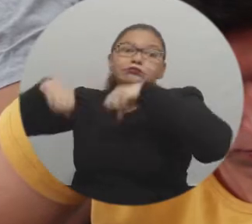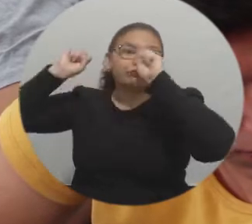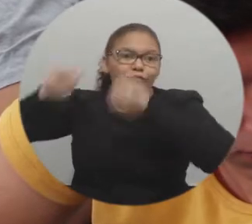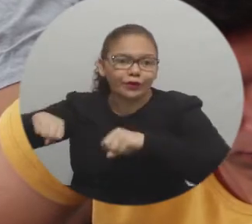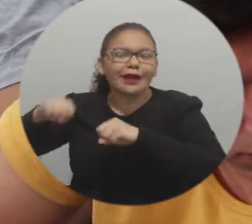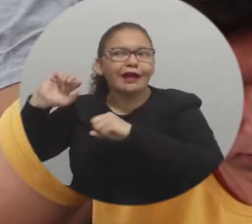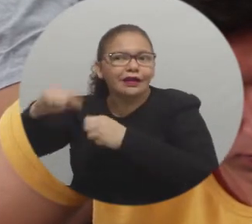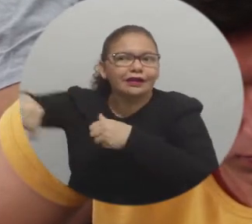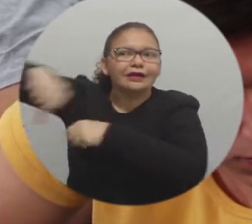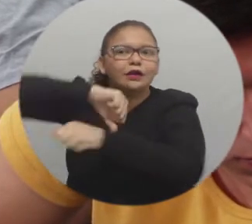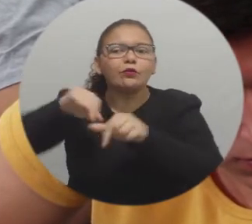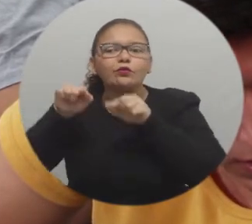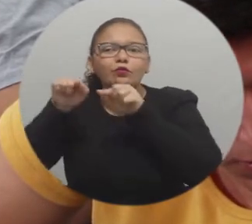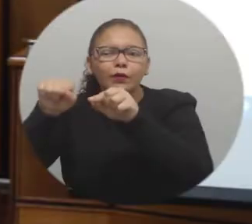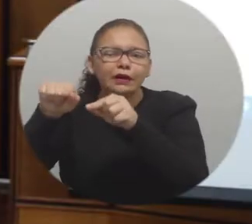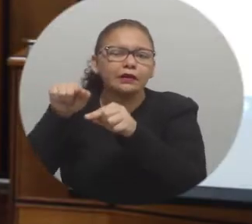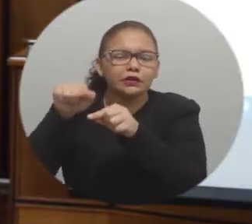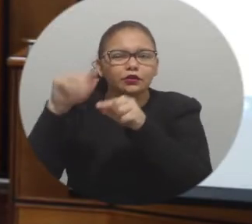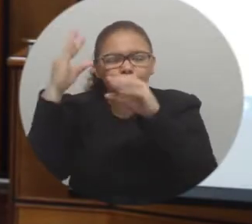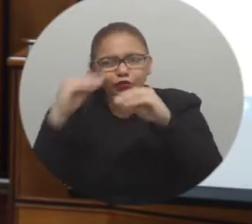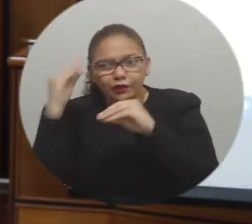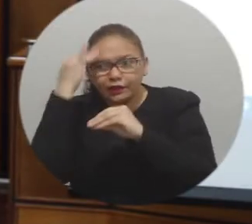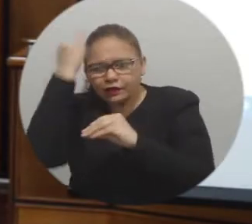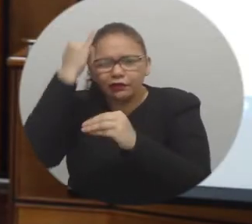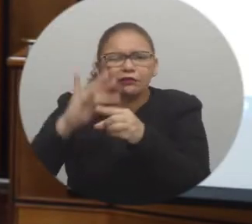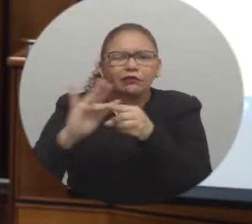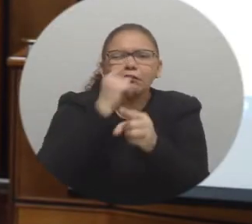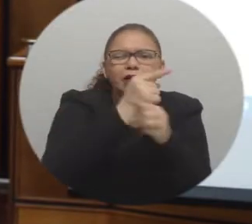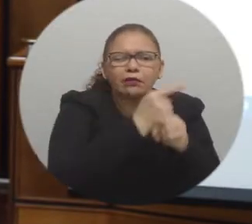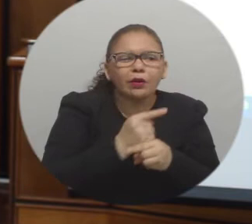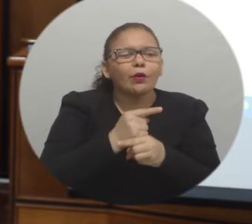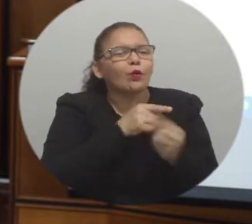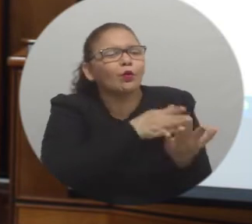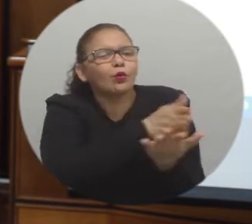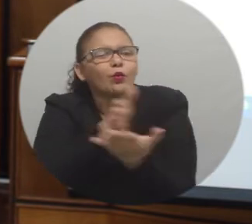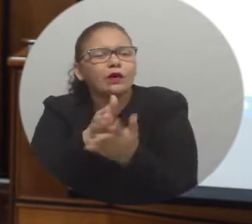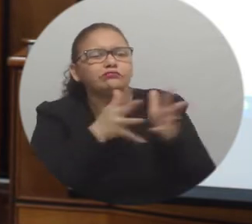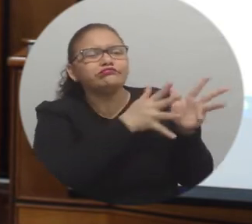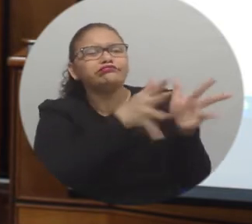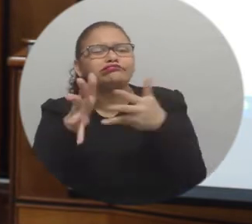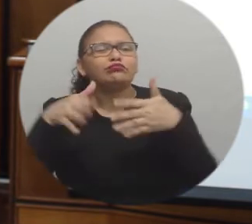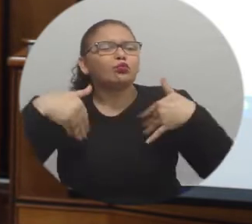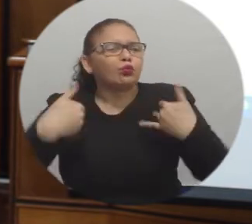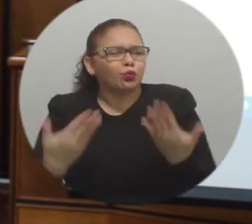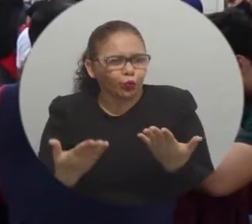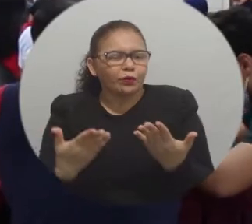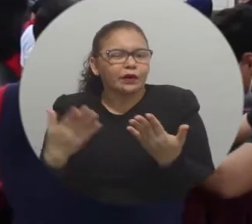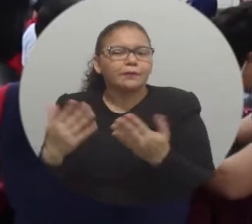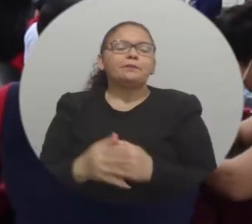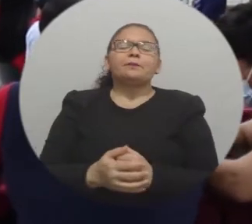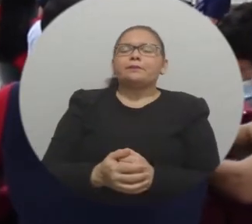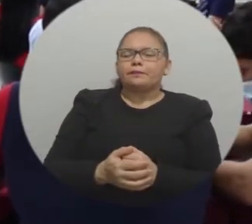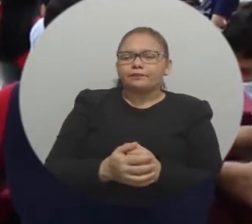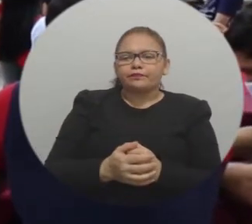política y que toca en el Consejo Académico buscar la implementación y cómo se va a desarrollar esta en cada uno de los diferentes programas académicos que